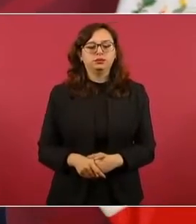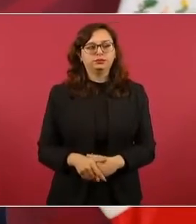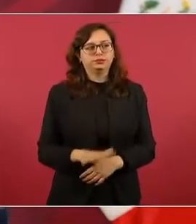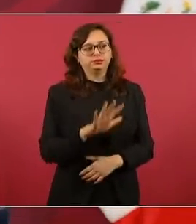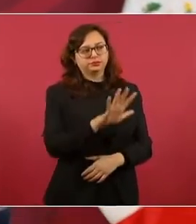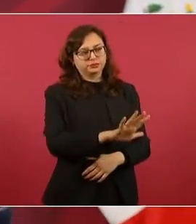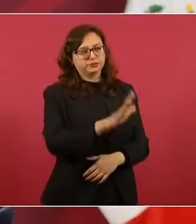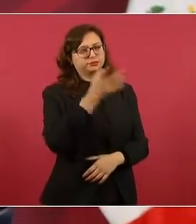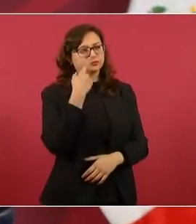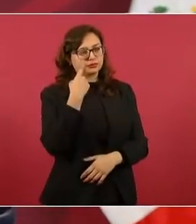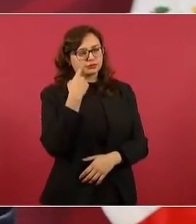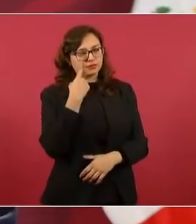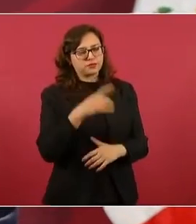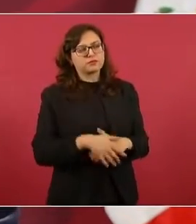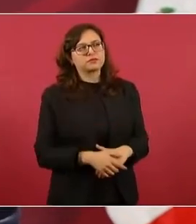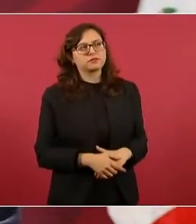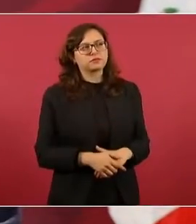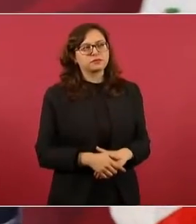puede ganar